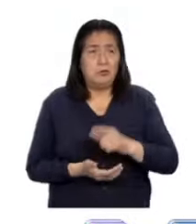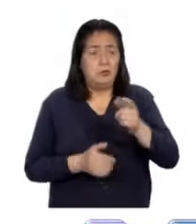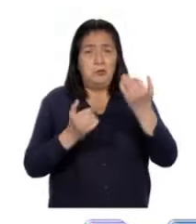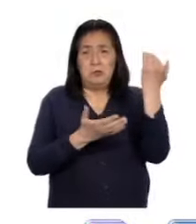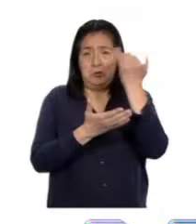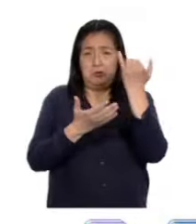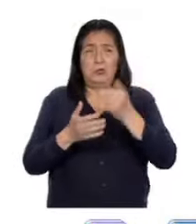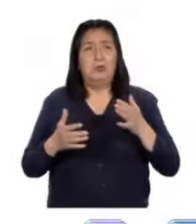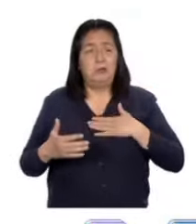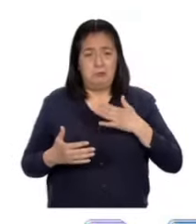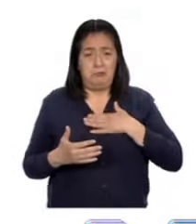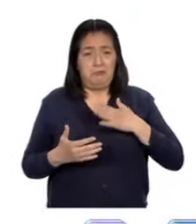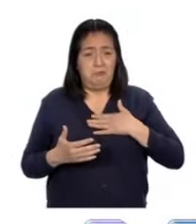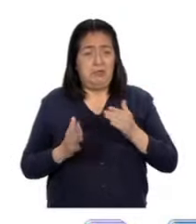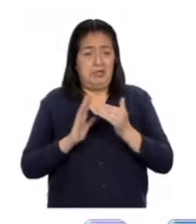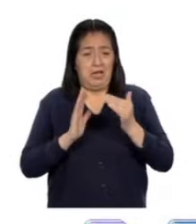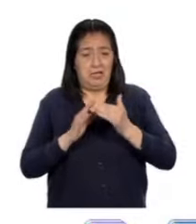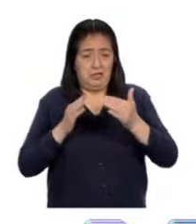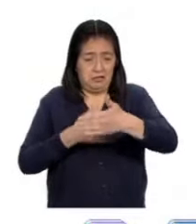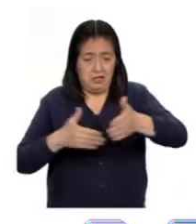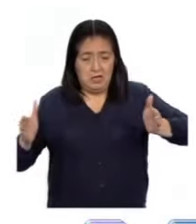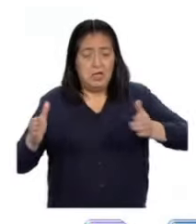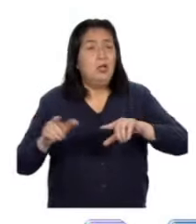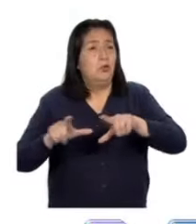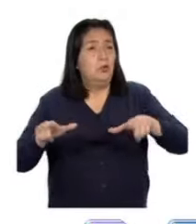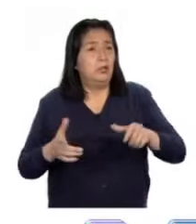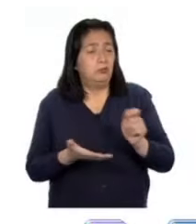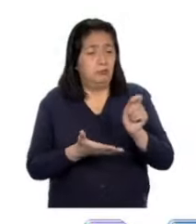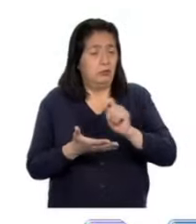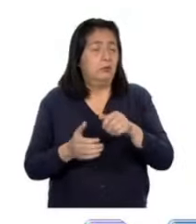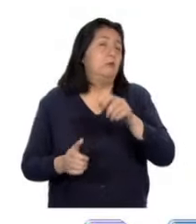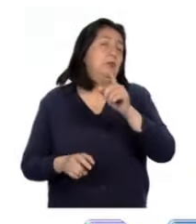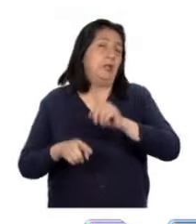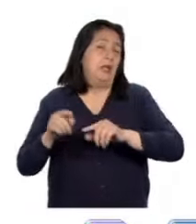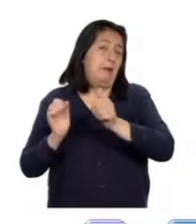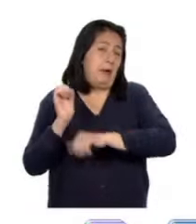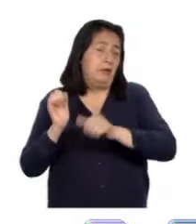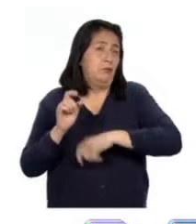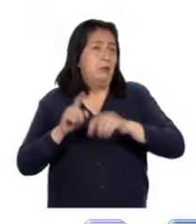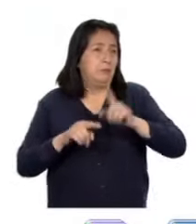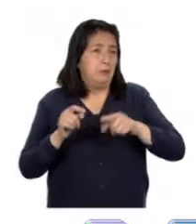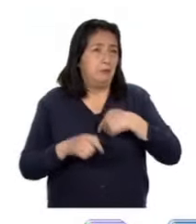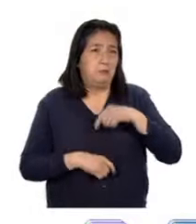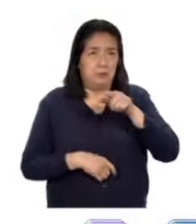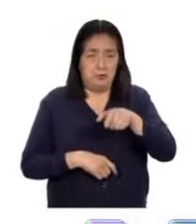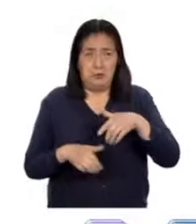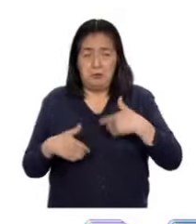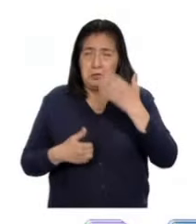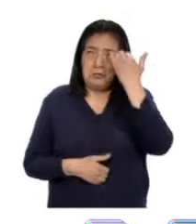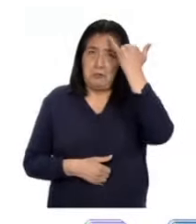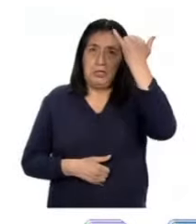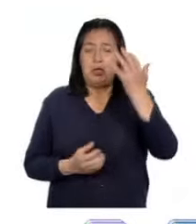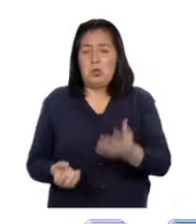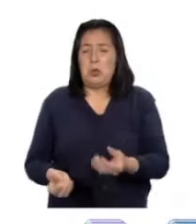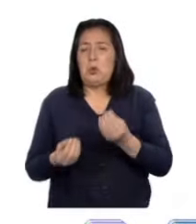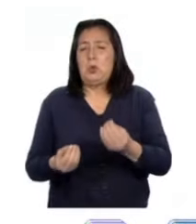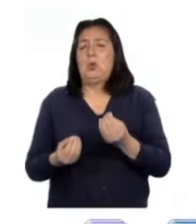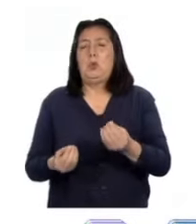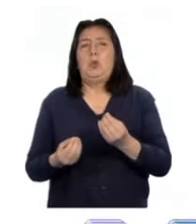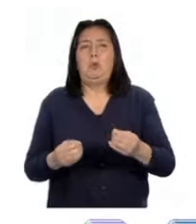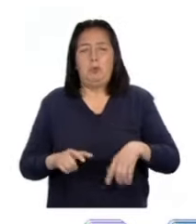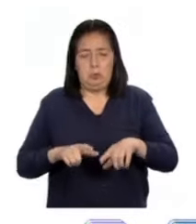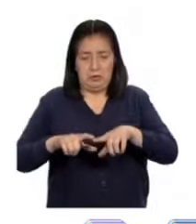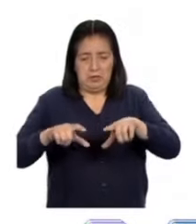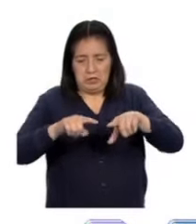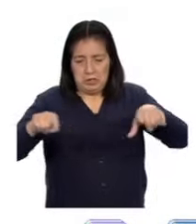croquis del espacio, donde hacemos las tareas, mis hermanos, primos y yo, para que puedan imaginarse cómo es el espacio